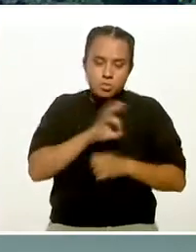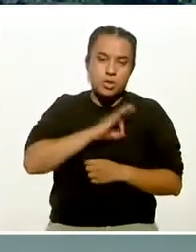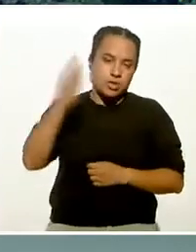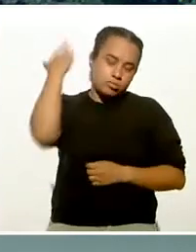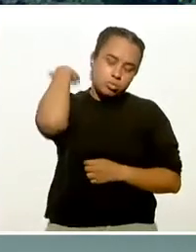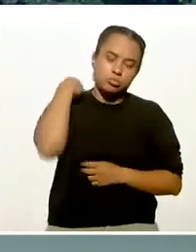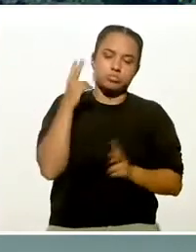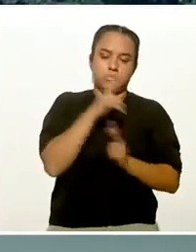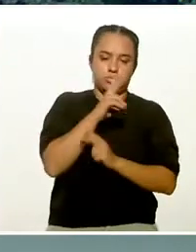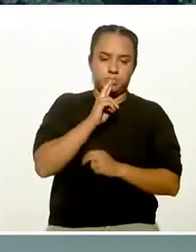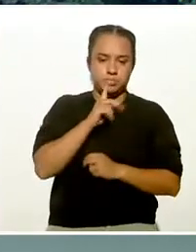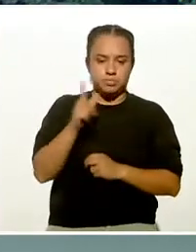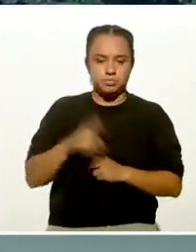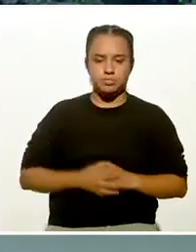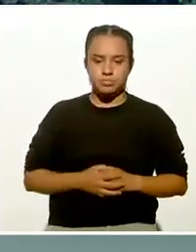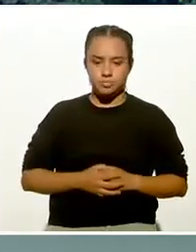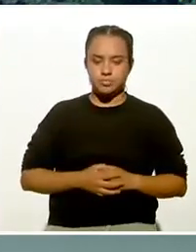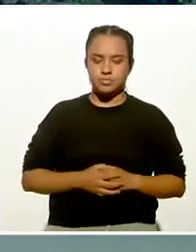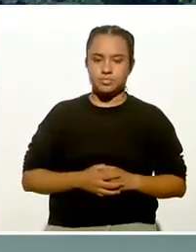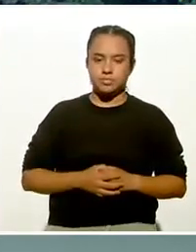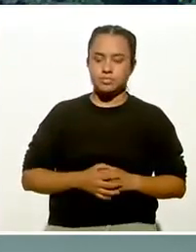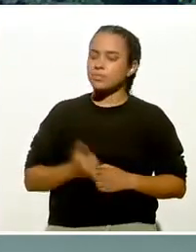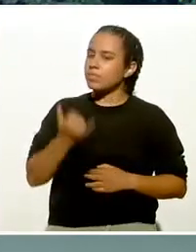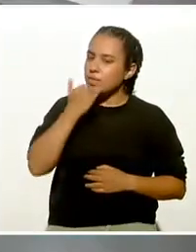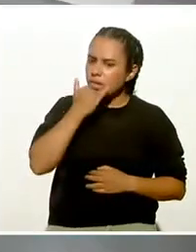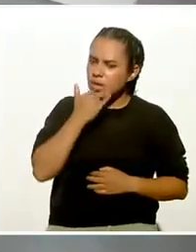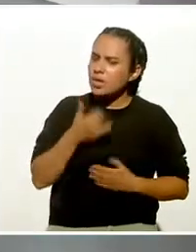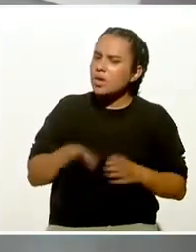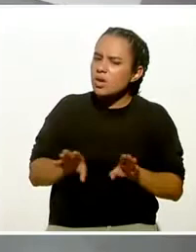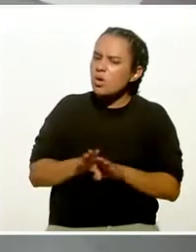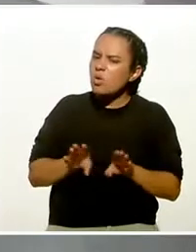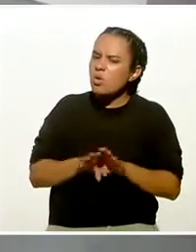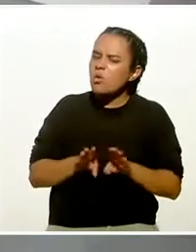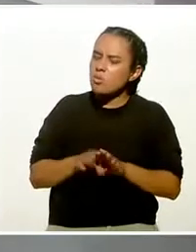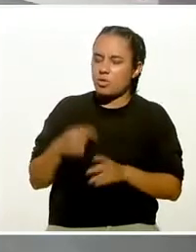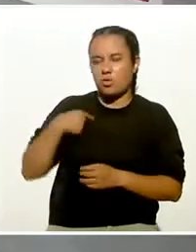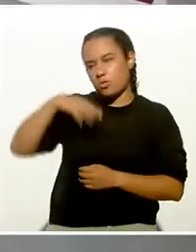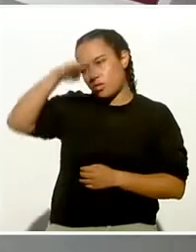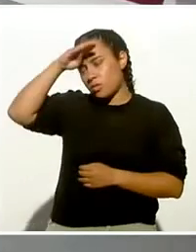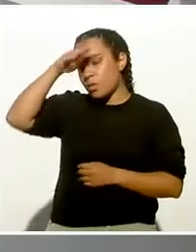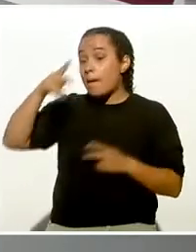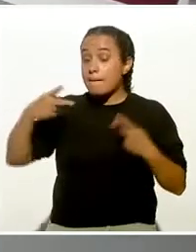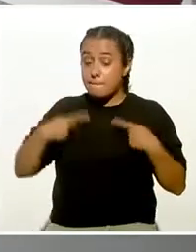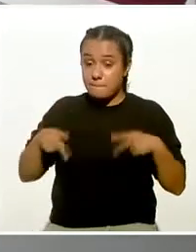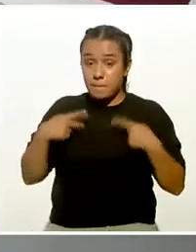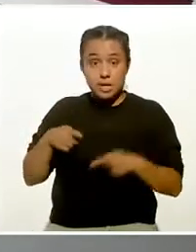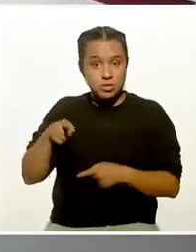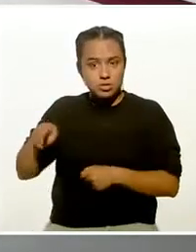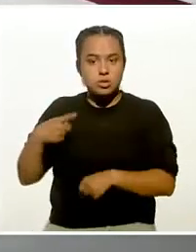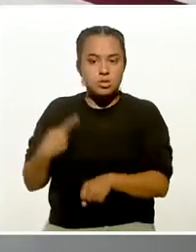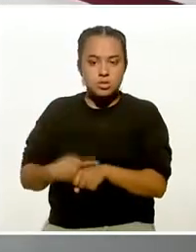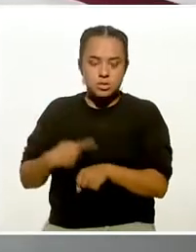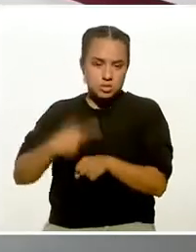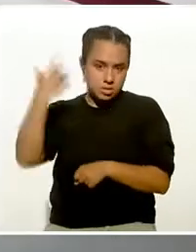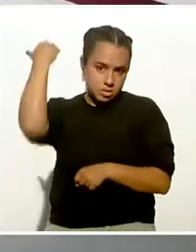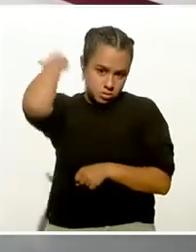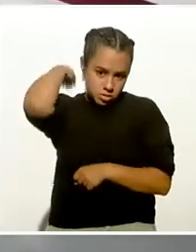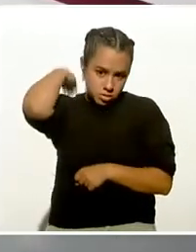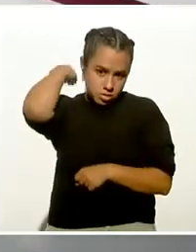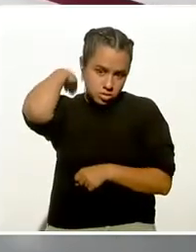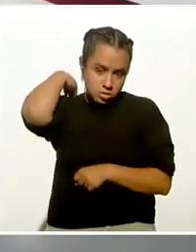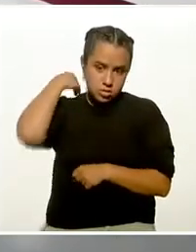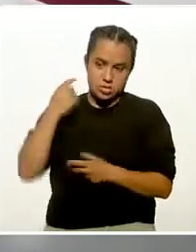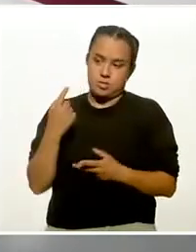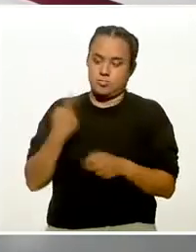Así es. Perdón Pepe, ¿y cómo hacer esto precisamente se me ocurría con pacientes que tengan enfermedad pulmonar obstructiva